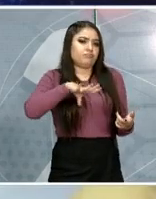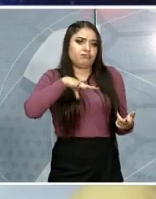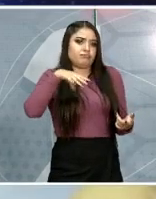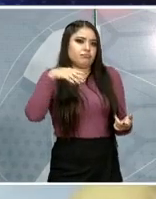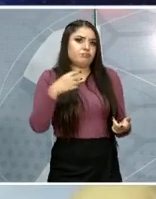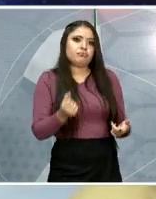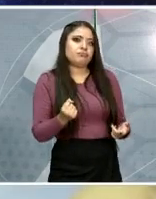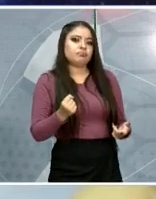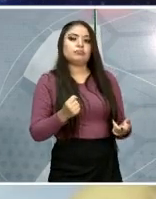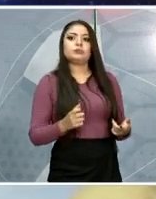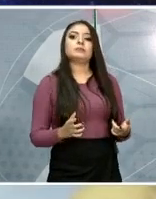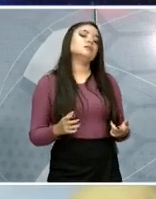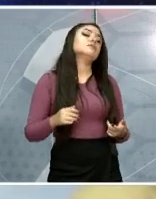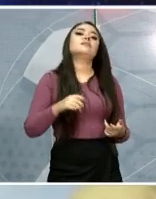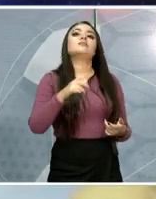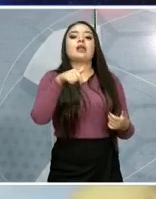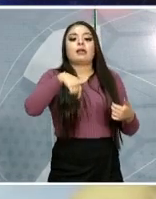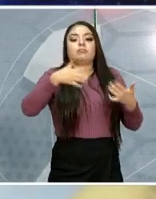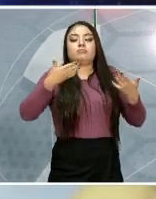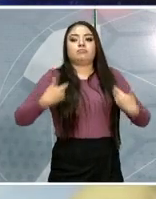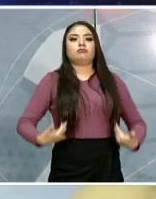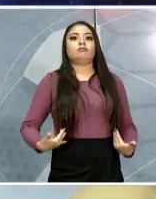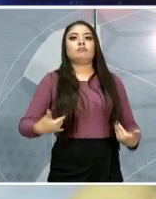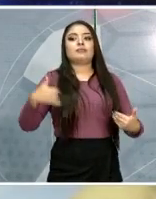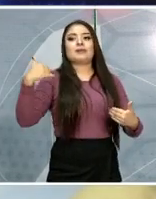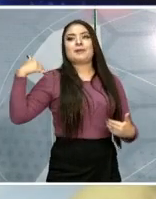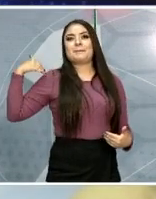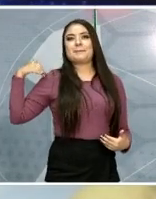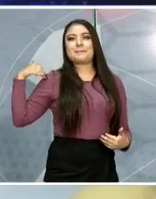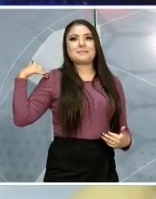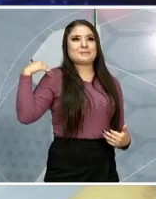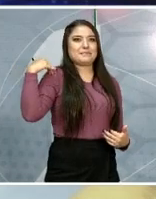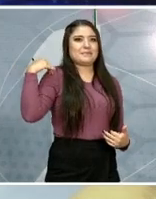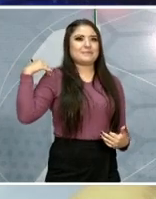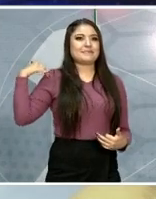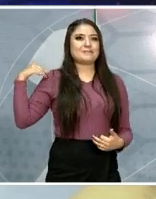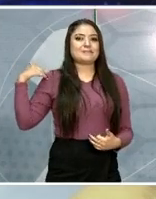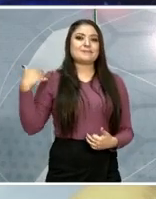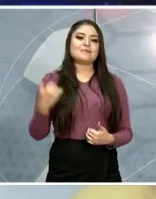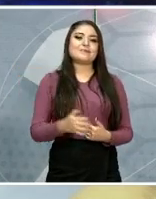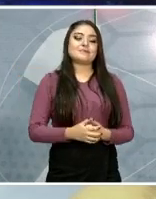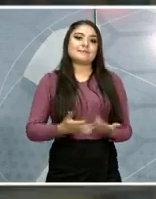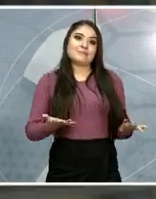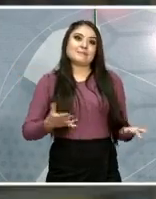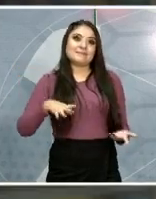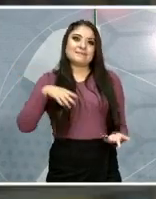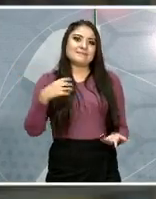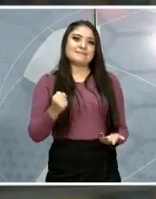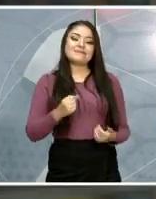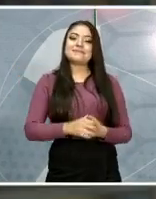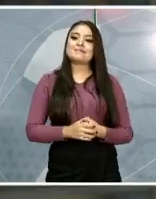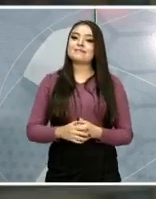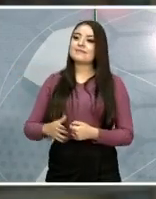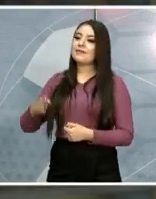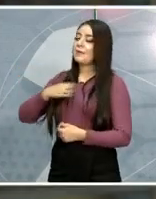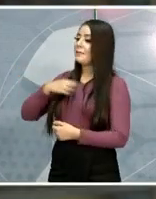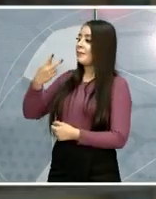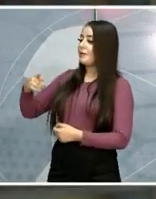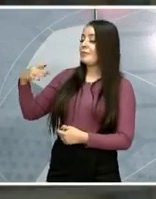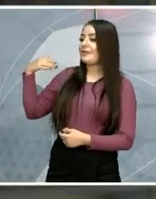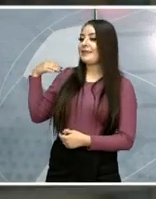aquí estamos en el certamen y, pues, a echarle ganas. Bueno, el certamen se llama Miss